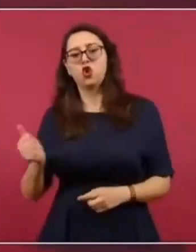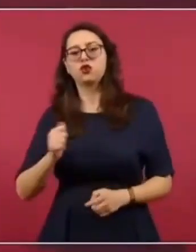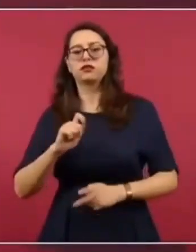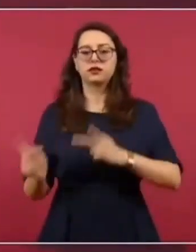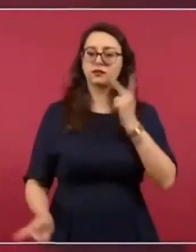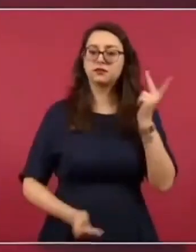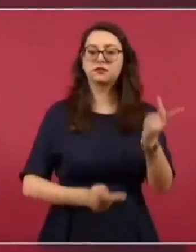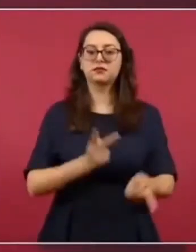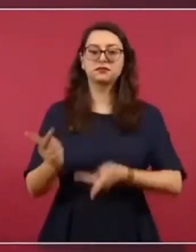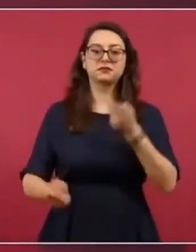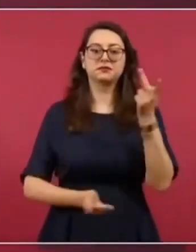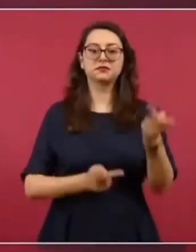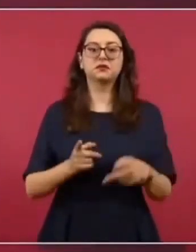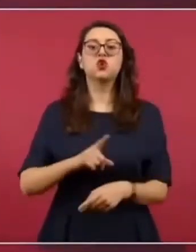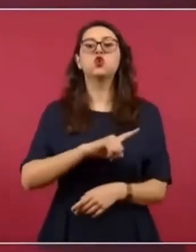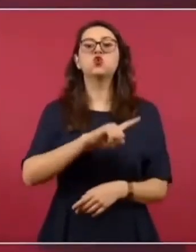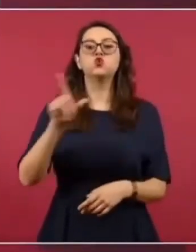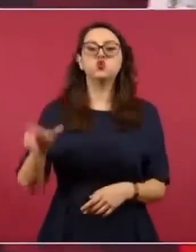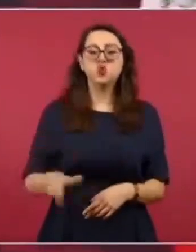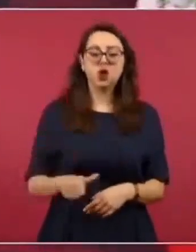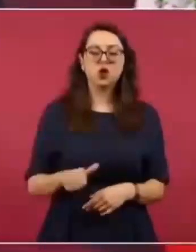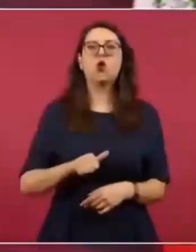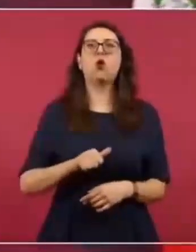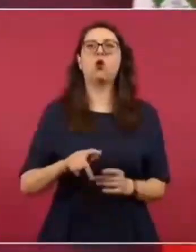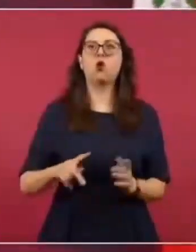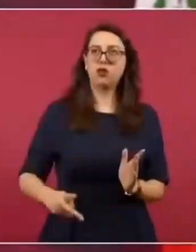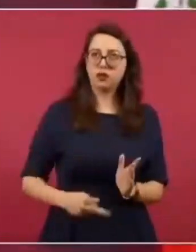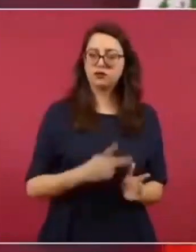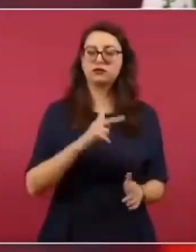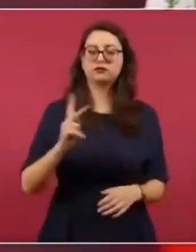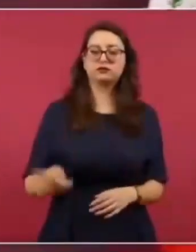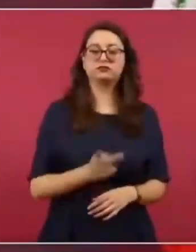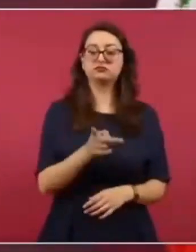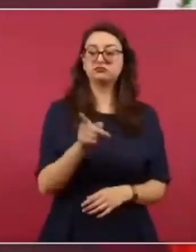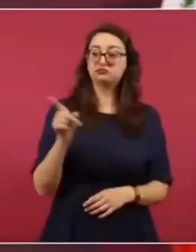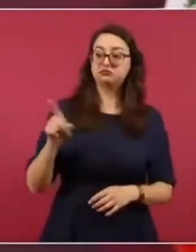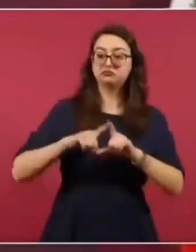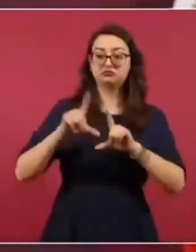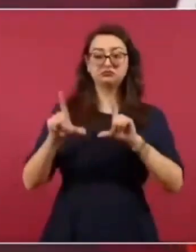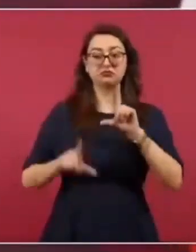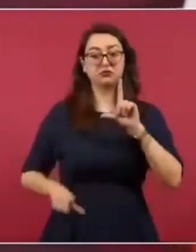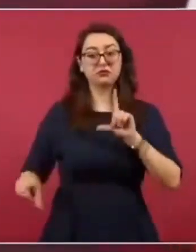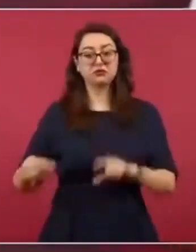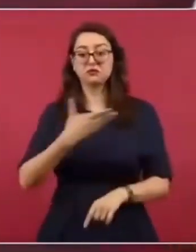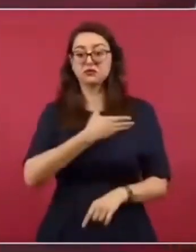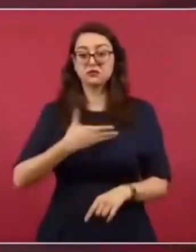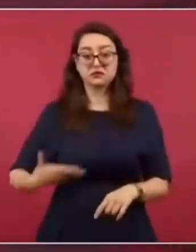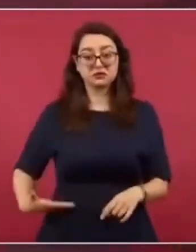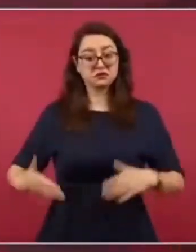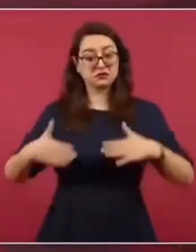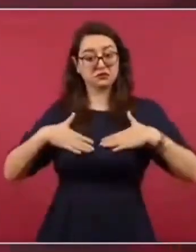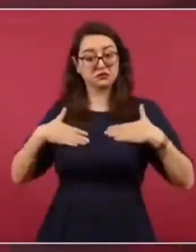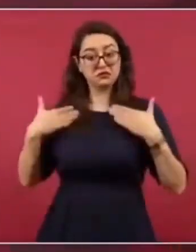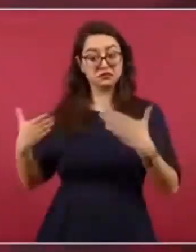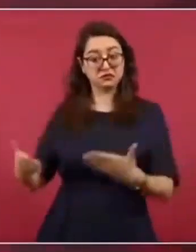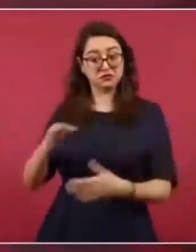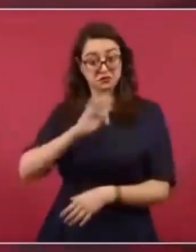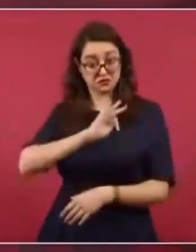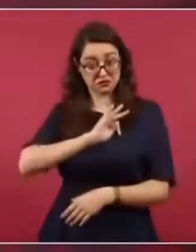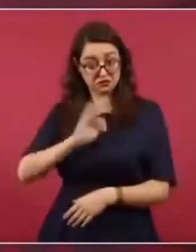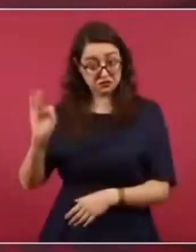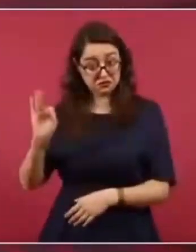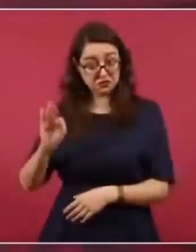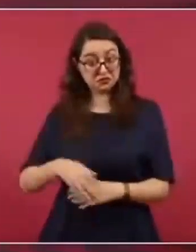dice, bueno, ¿y es un gobierno confiable para